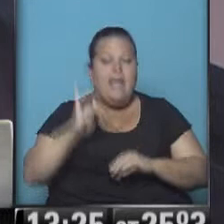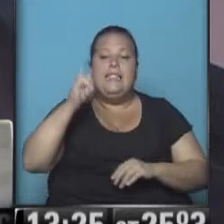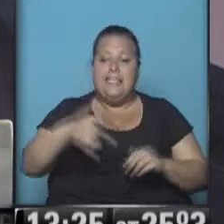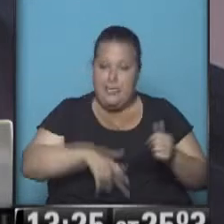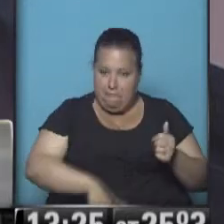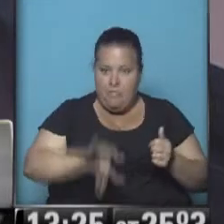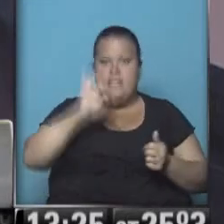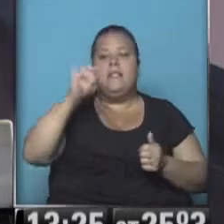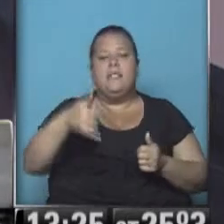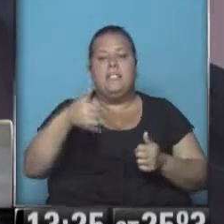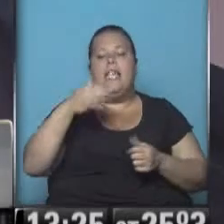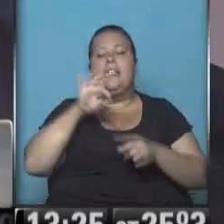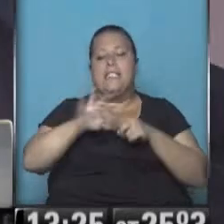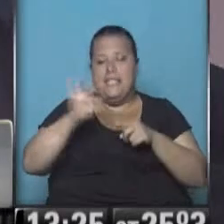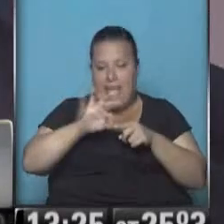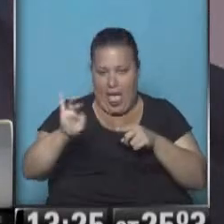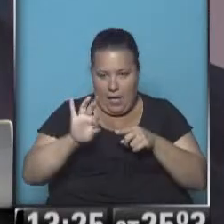orina y si por el semen.